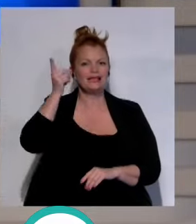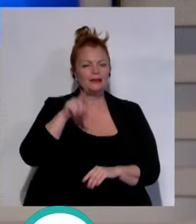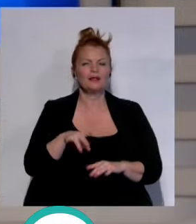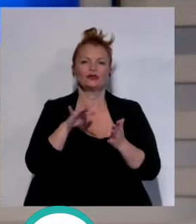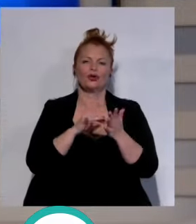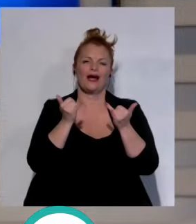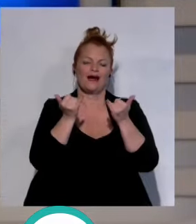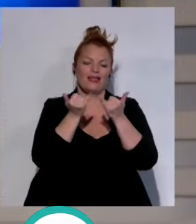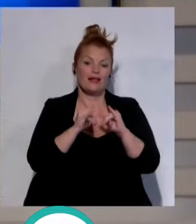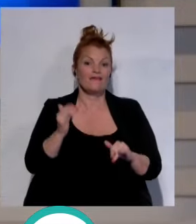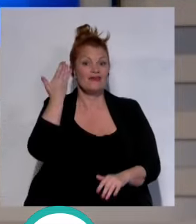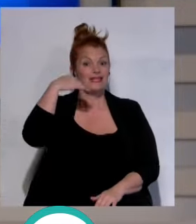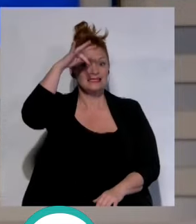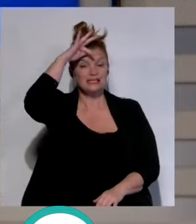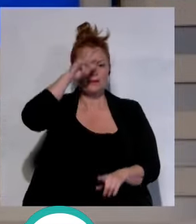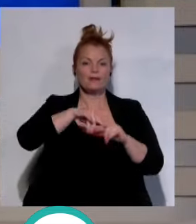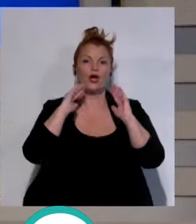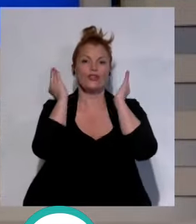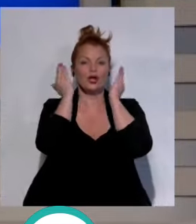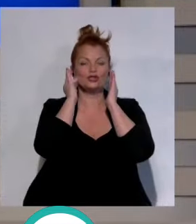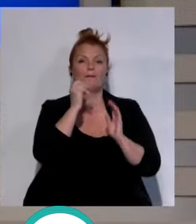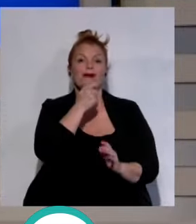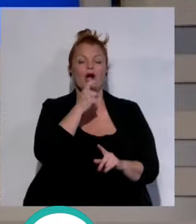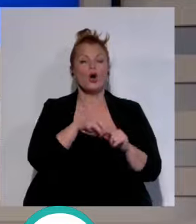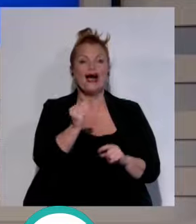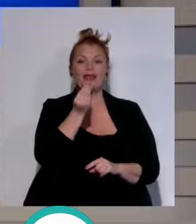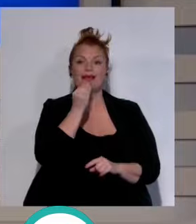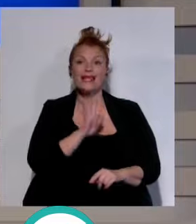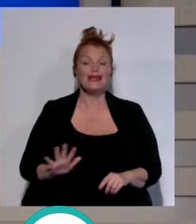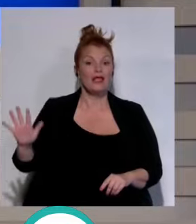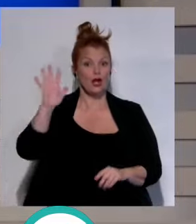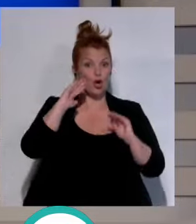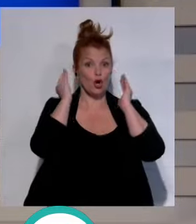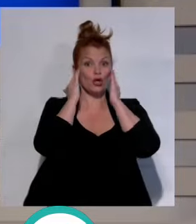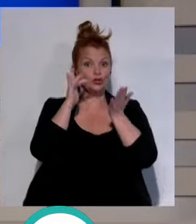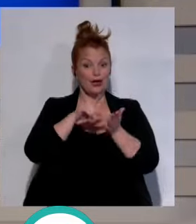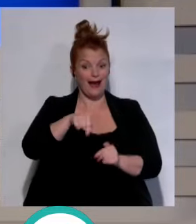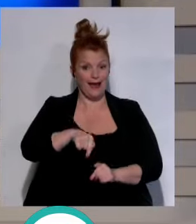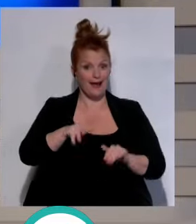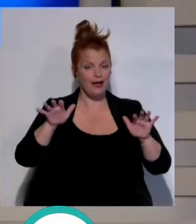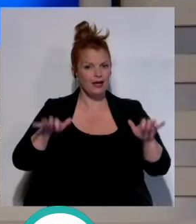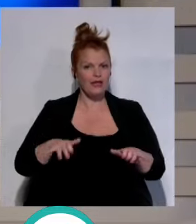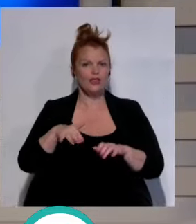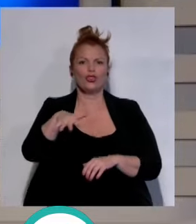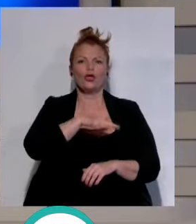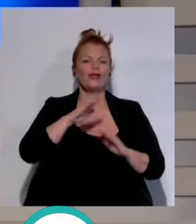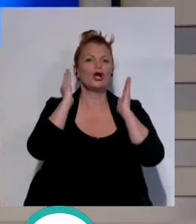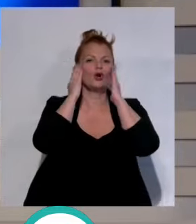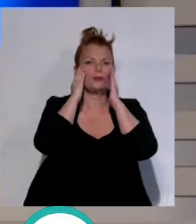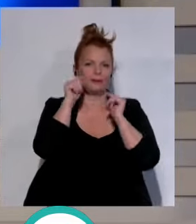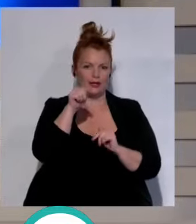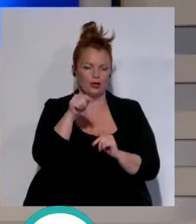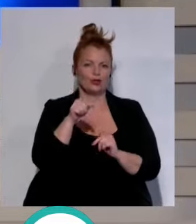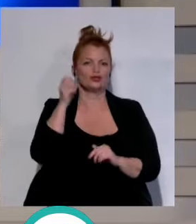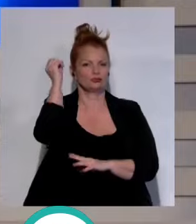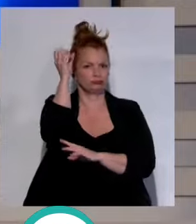celebración este fin de semana del Congreso de Bancos de Alimentos a nivel nacional aquí en Cádiz, en su Palacio de Congresos.